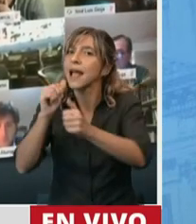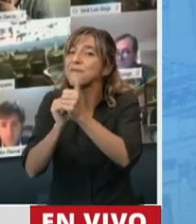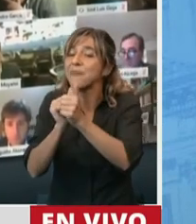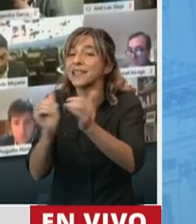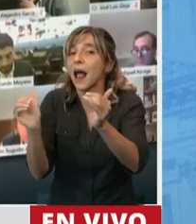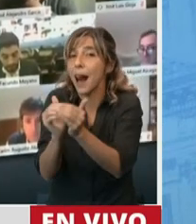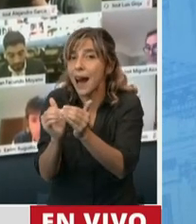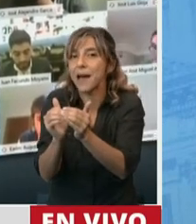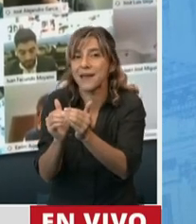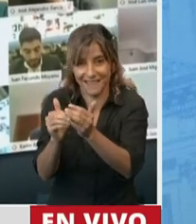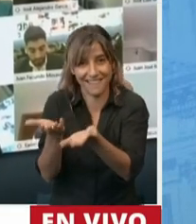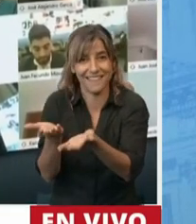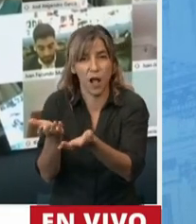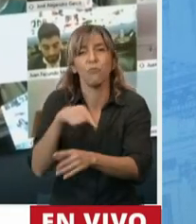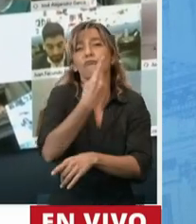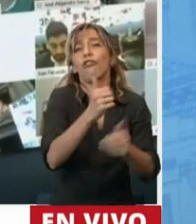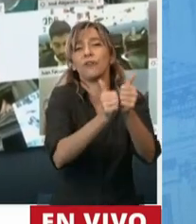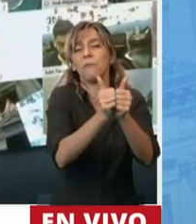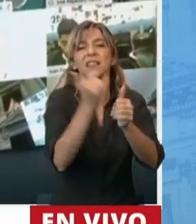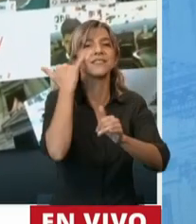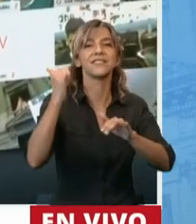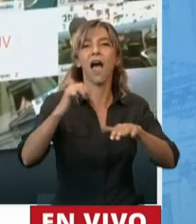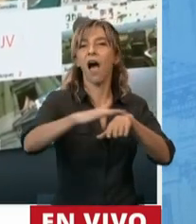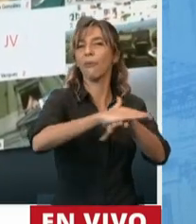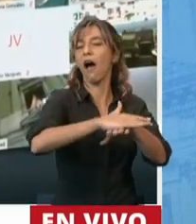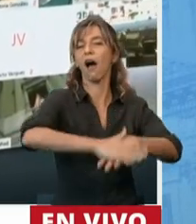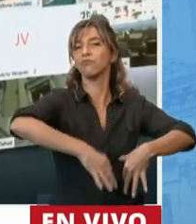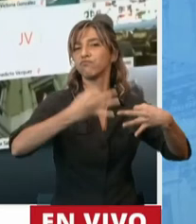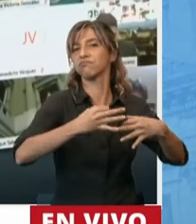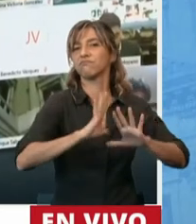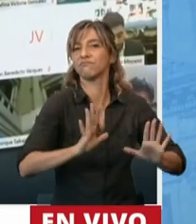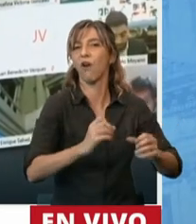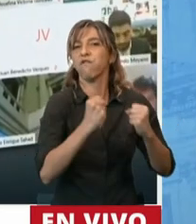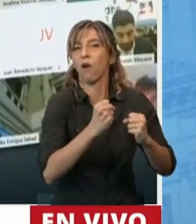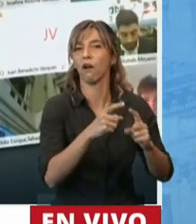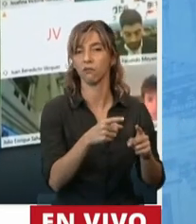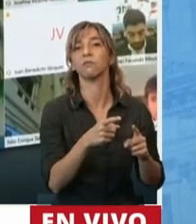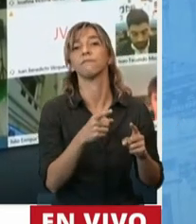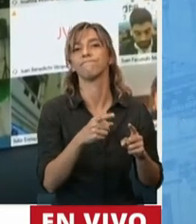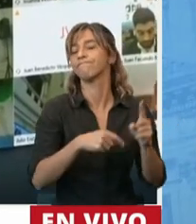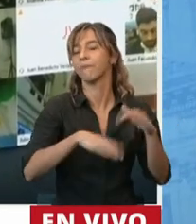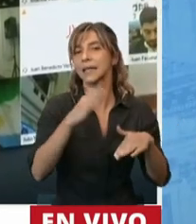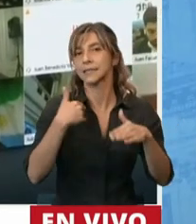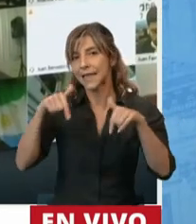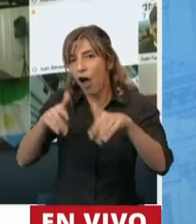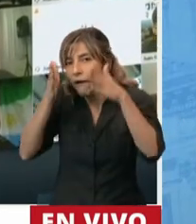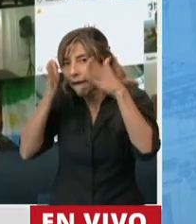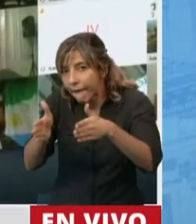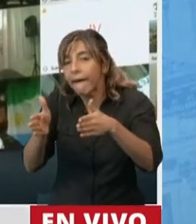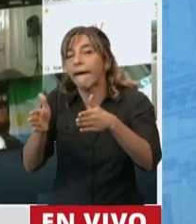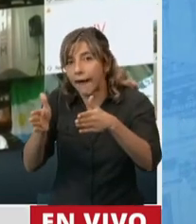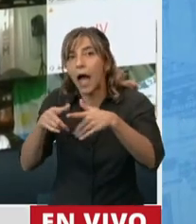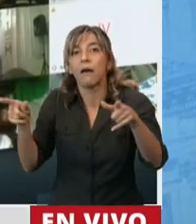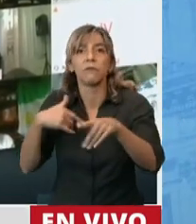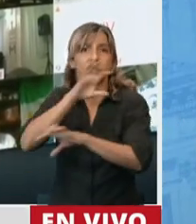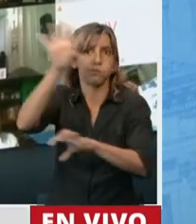y no solo a las que están consolidadas. Repartir las oportunidades entre las provincias. Premiar la generación de empleo